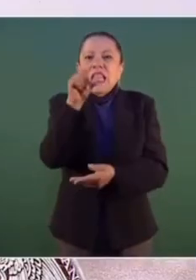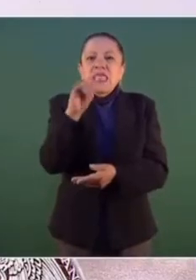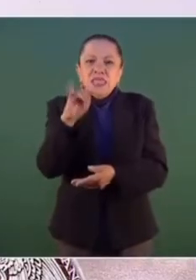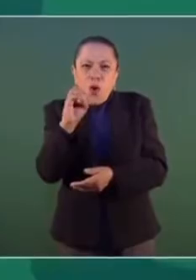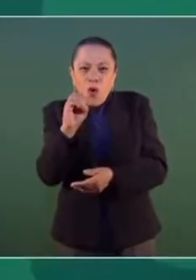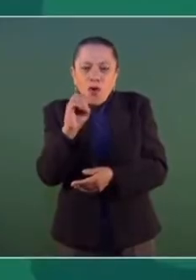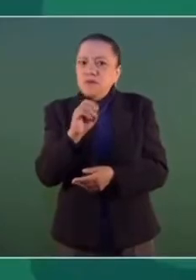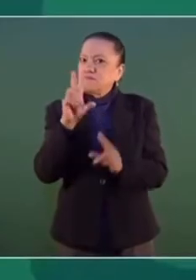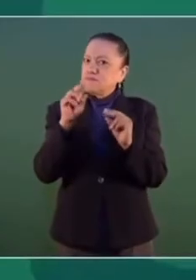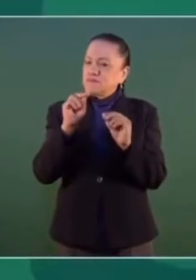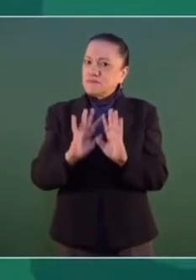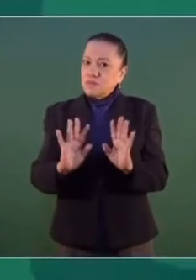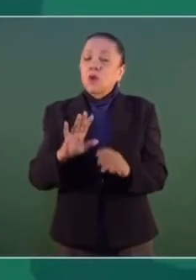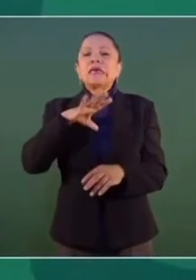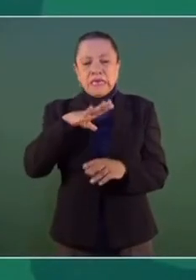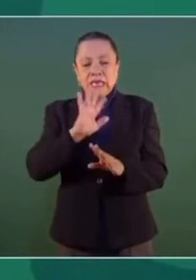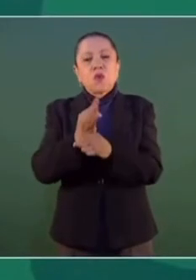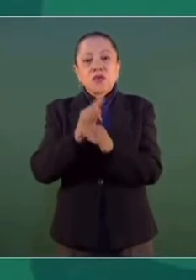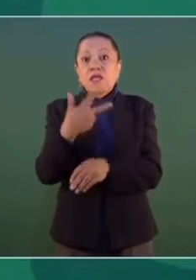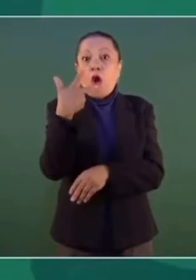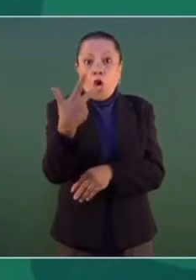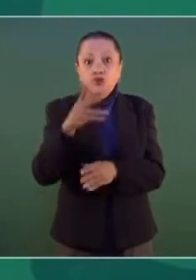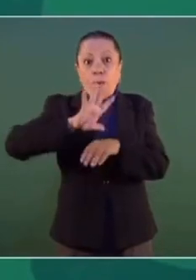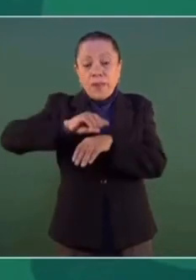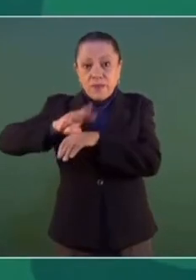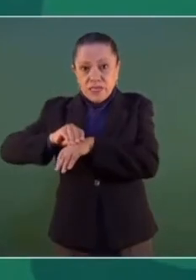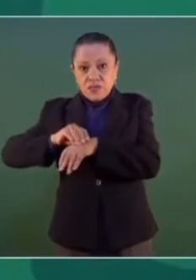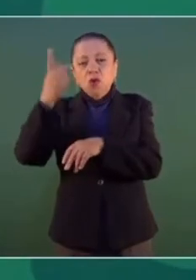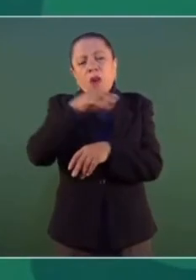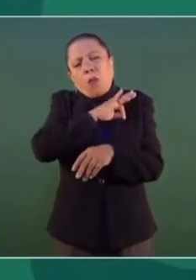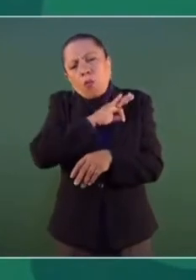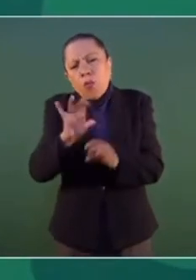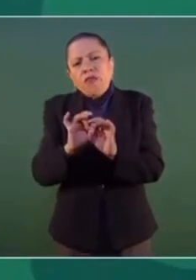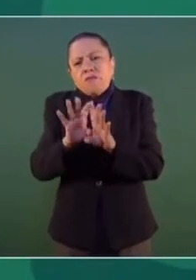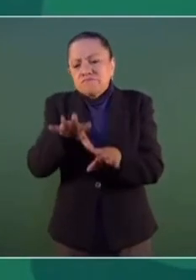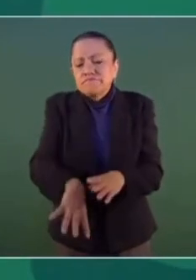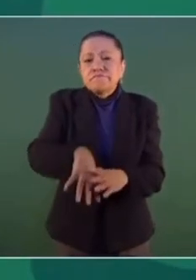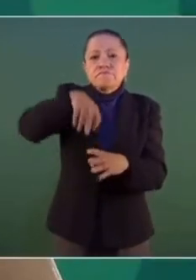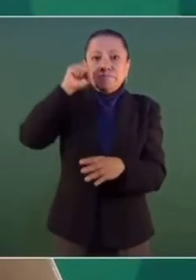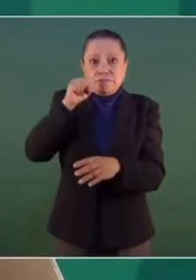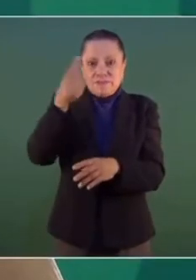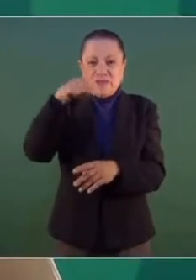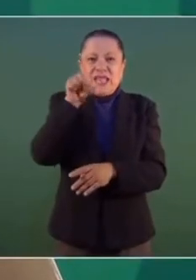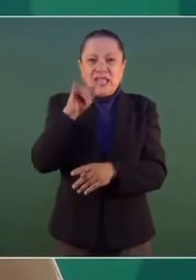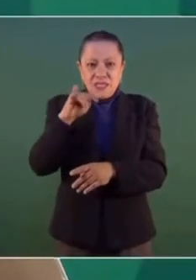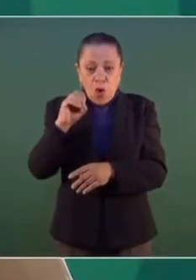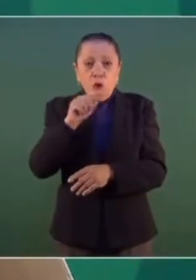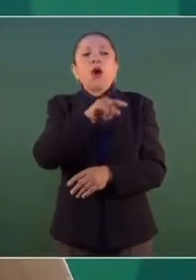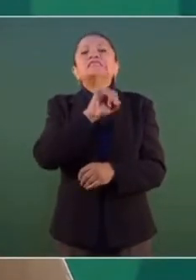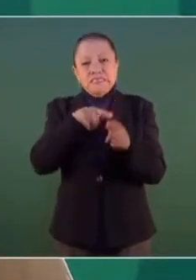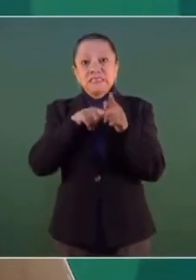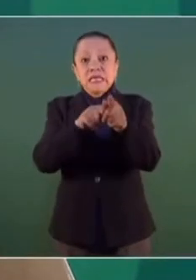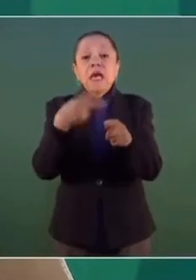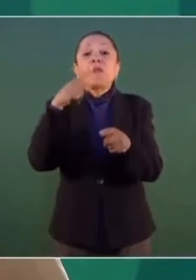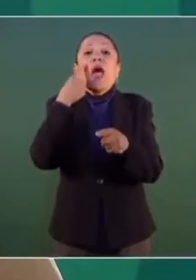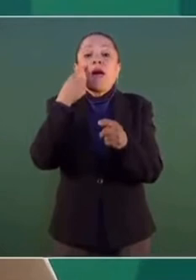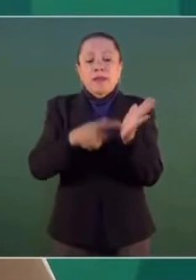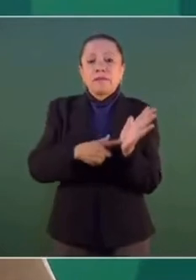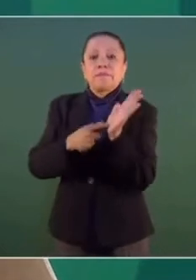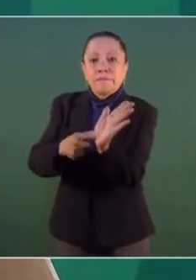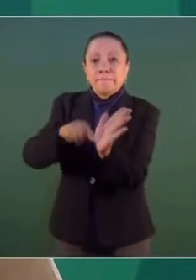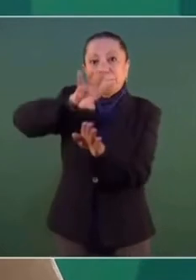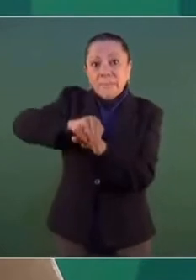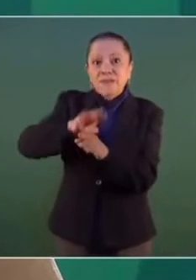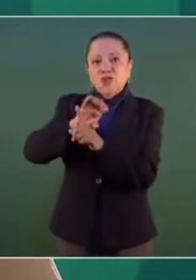ocho concesiones otorgadas a la fecha para la posible explotación de litio y quedarán vigentes siempre y cuando acrediten ante la